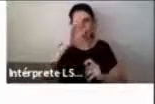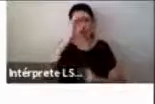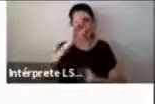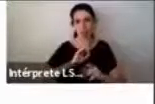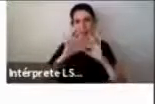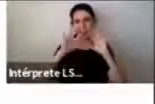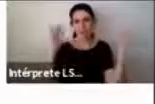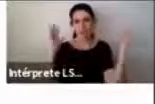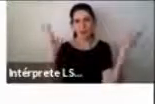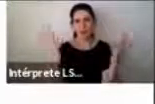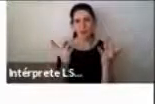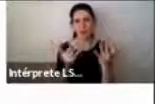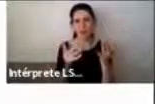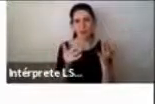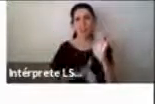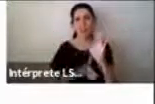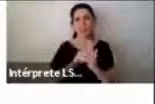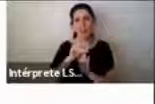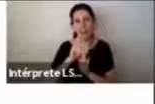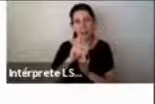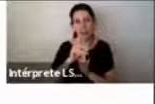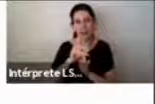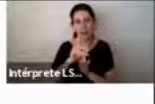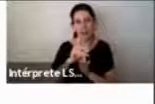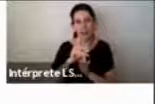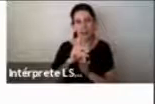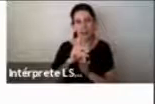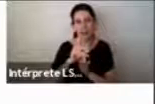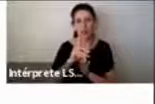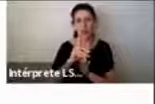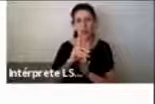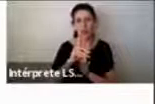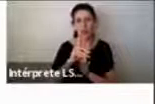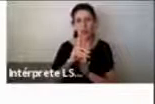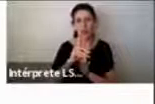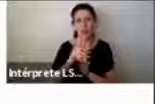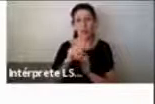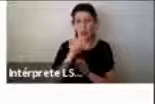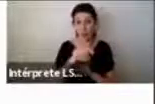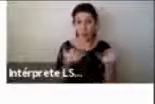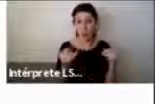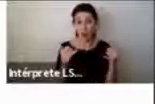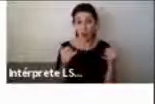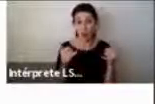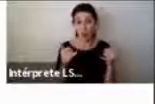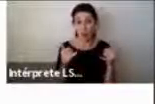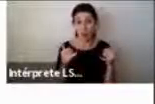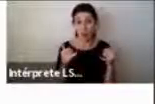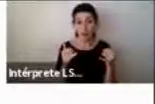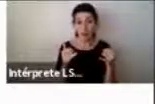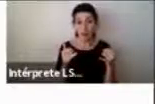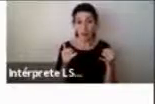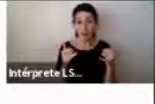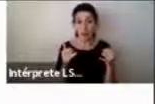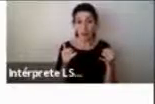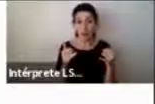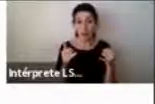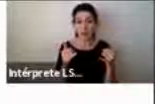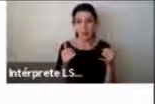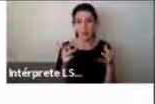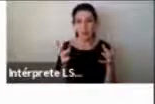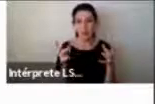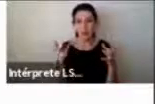este es un juego donde tienes que ir completando este tablero que al final es un cerebro